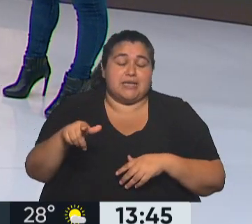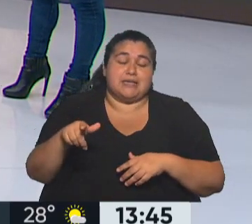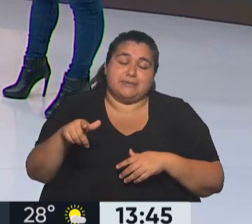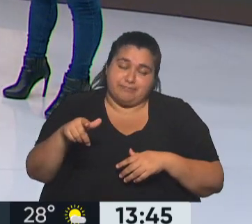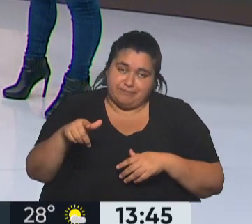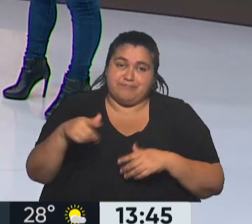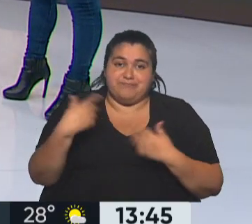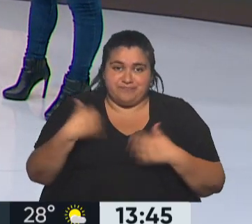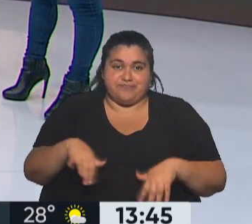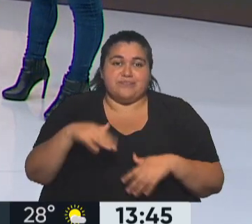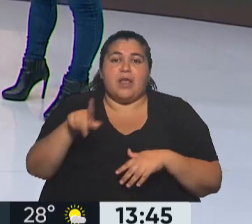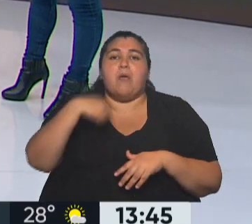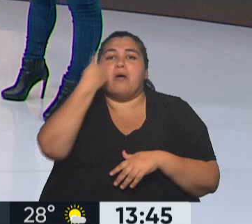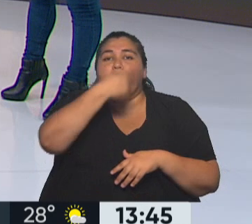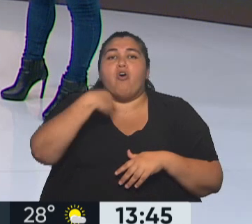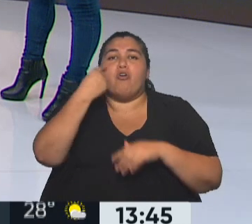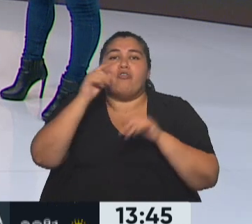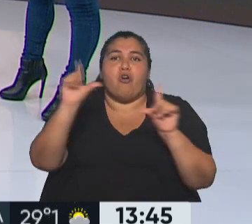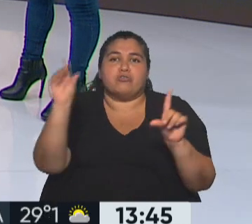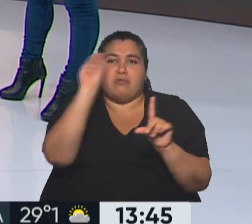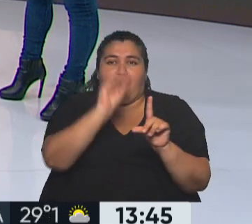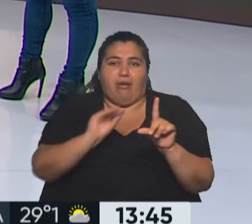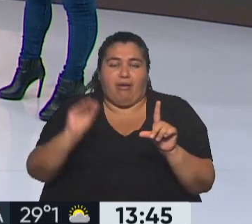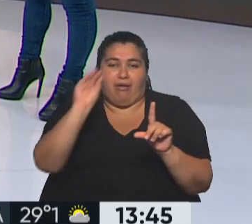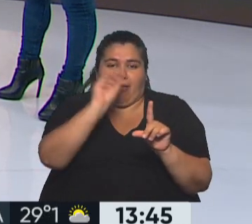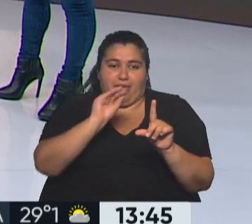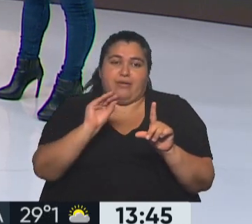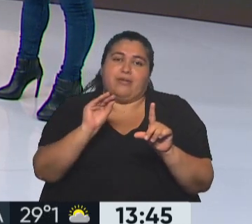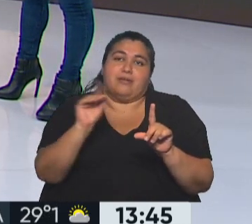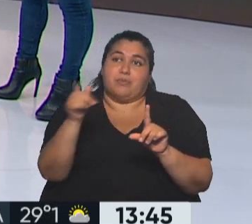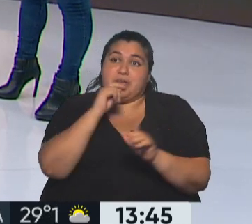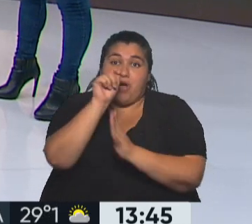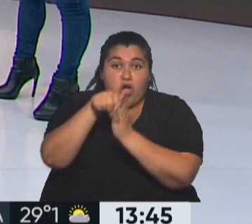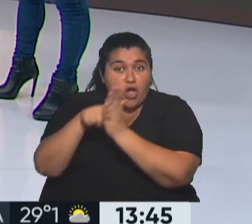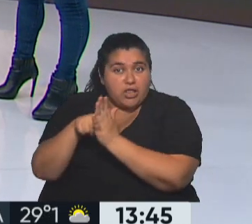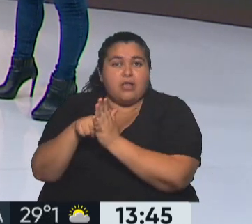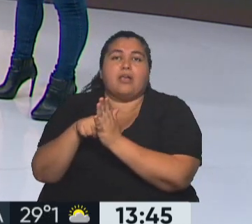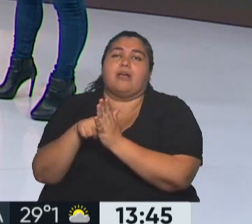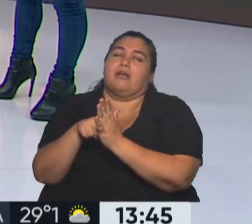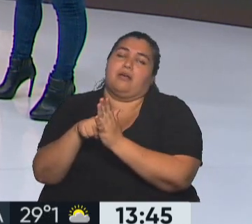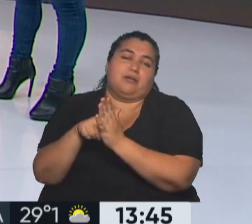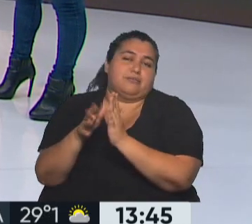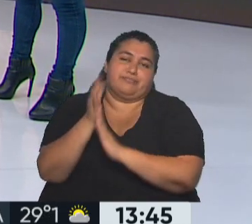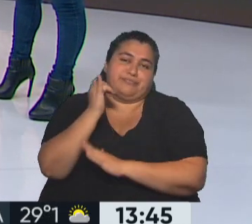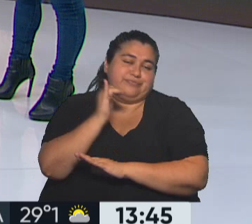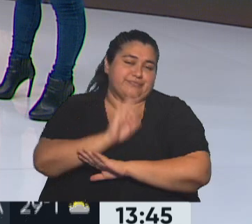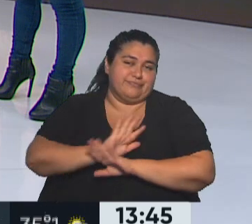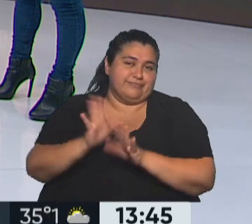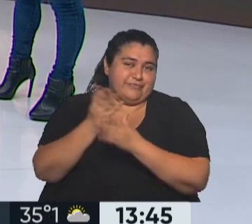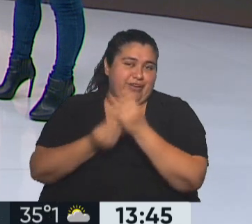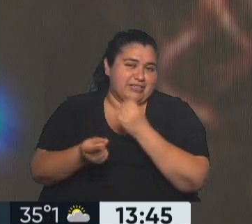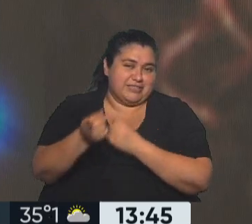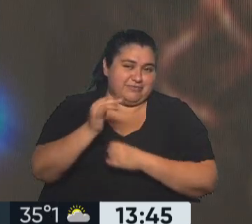aplicada a los rostros con sus pequeñas cositas, que ya si la corrigen, ya está. Directamente ya va sola. Bueno, vamos